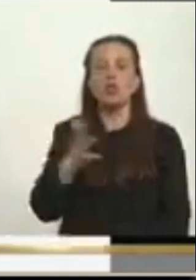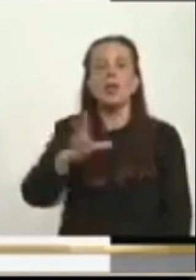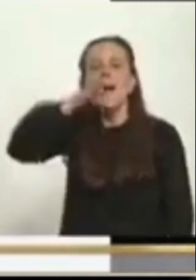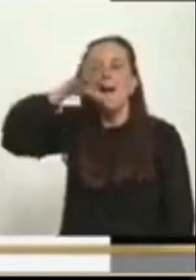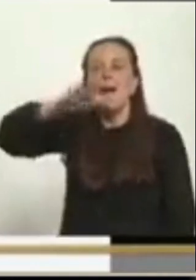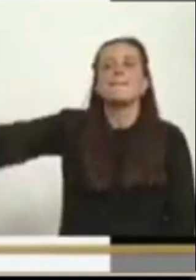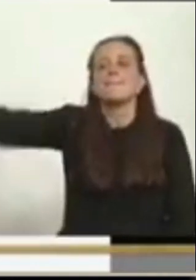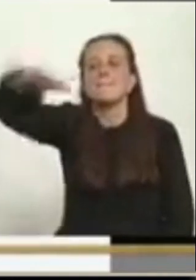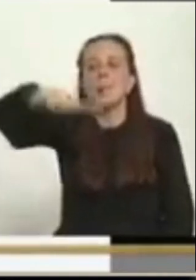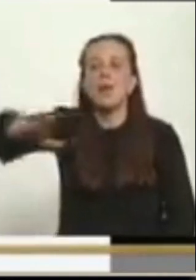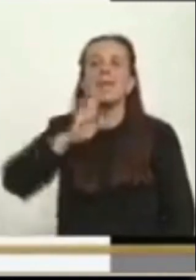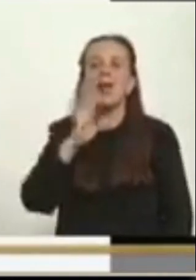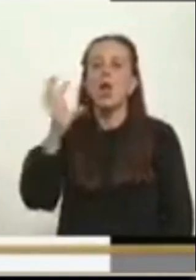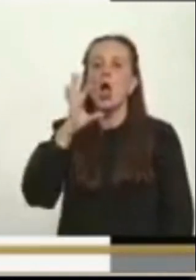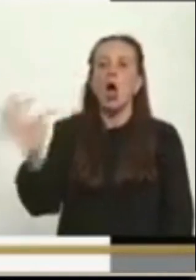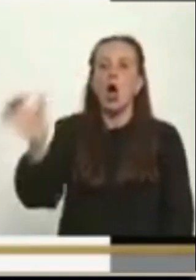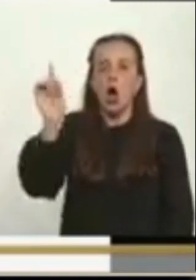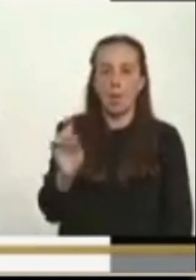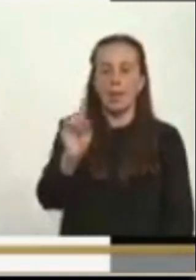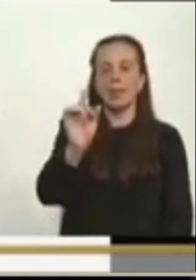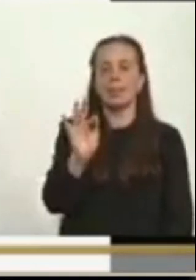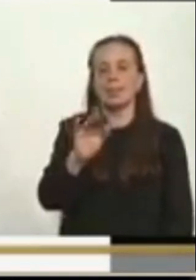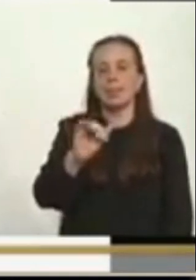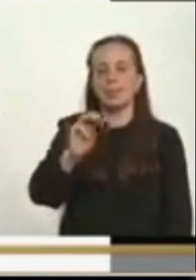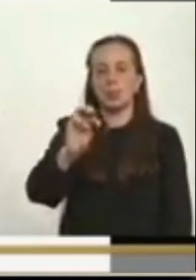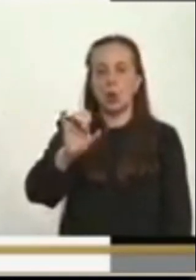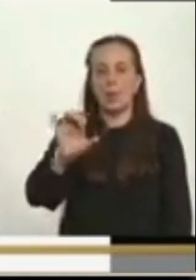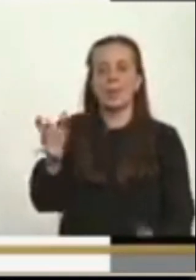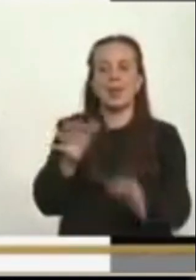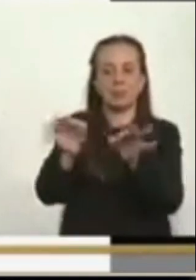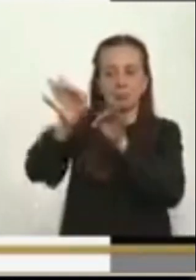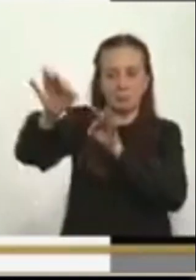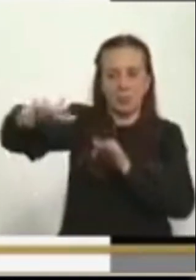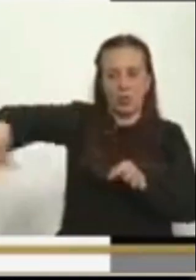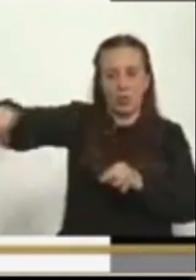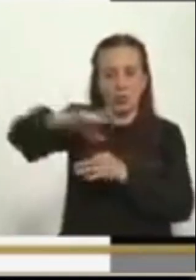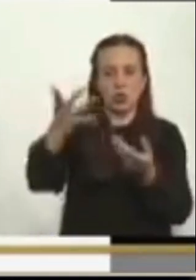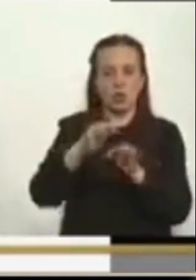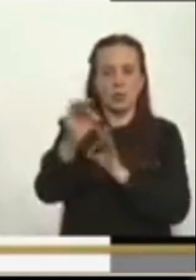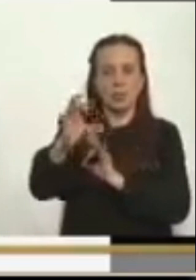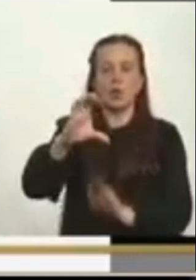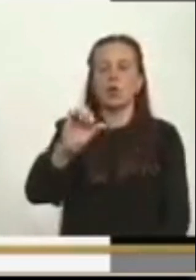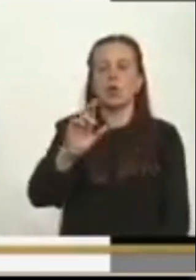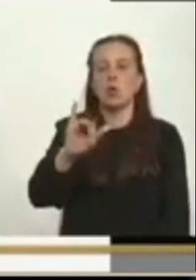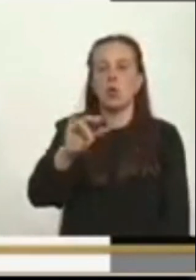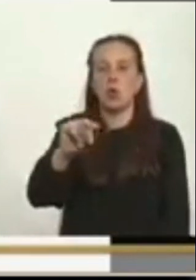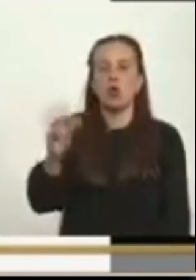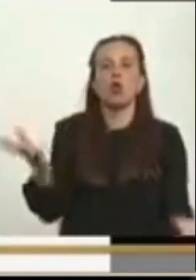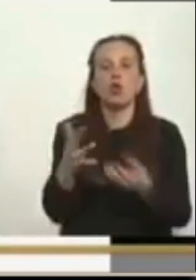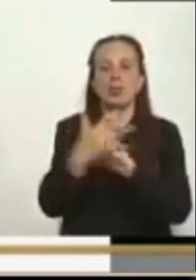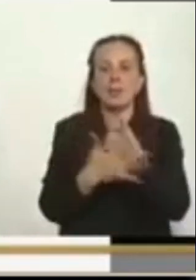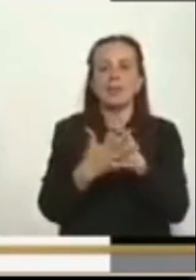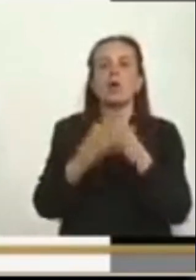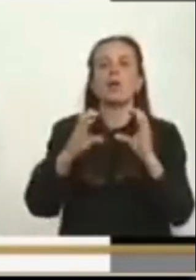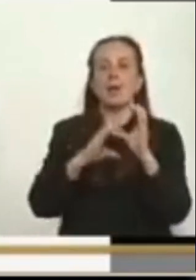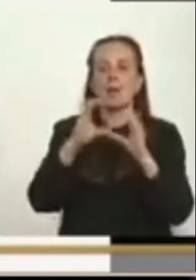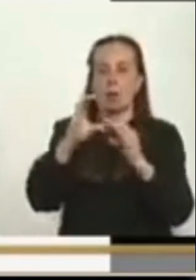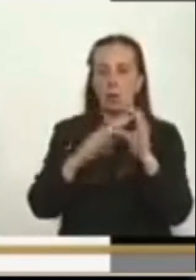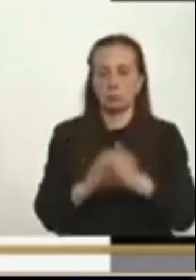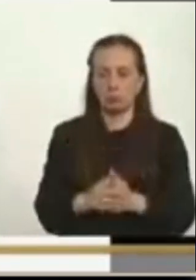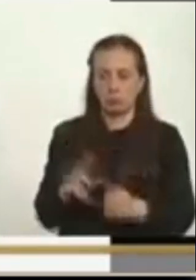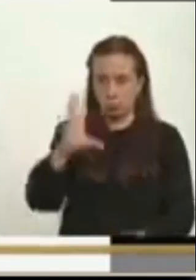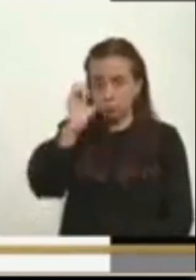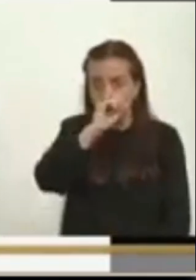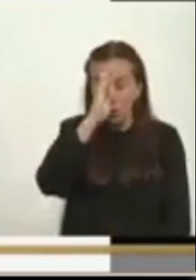propiedad de Belisario Trompeta, Vereda La Laguna, Corregimiento Media Naranja, municipio de Corinto, Cauca. Sobre eso no hay duda. Ministro,